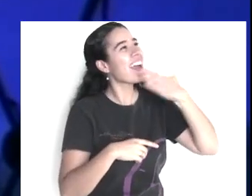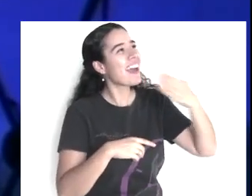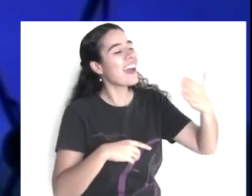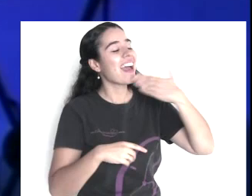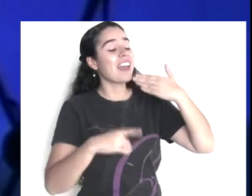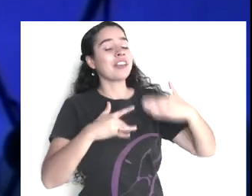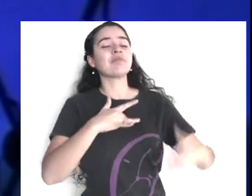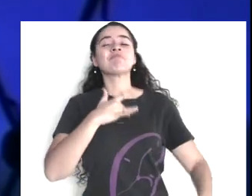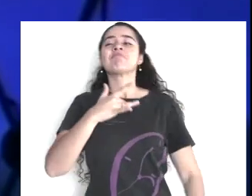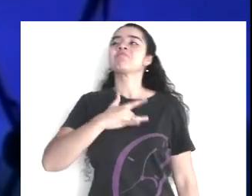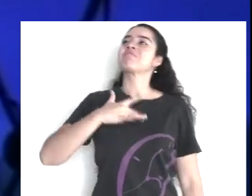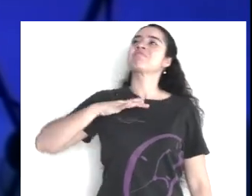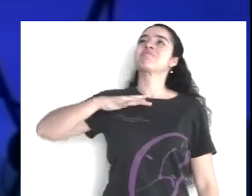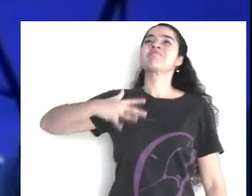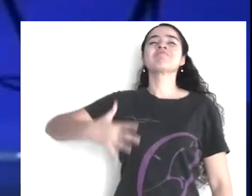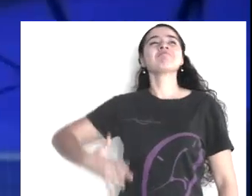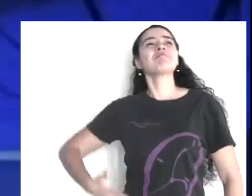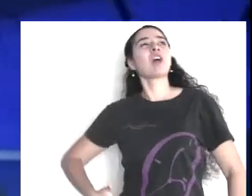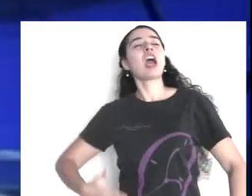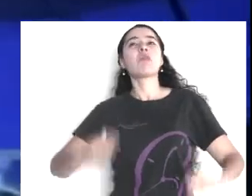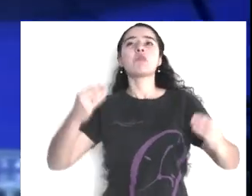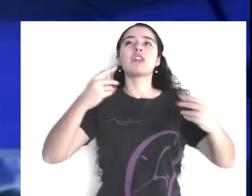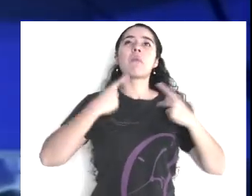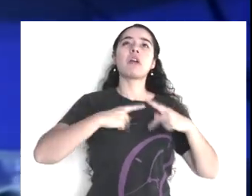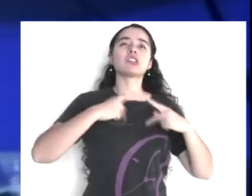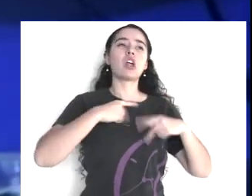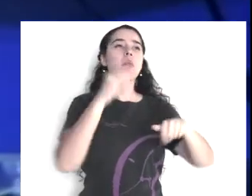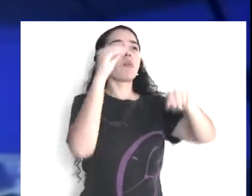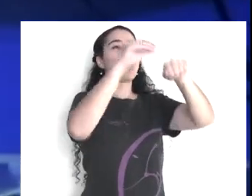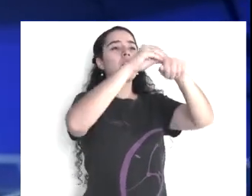es que yo ya tengo, 20 mil seguidores,